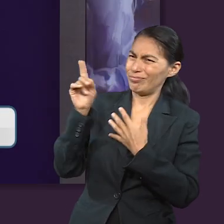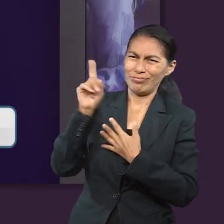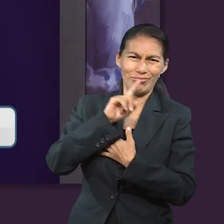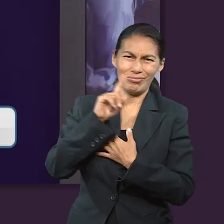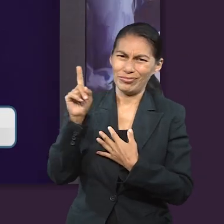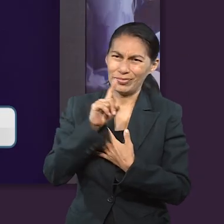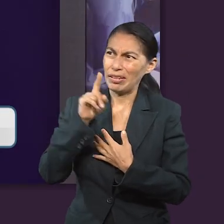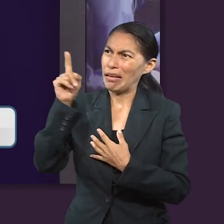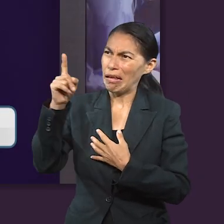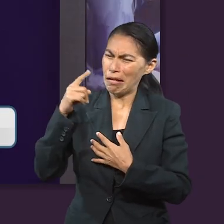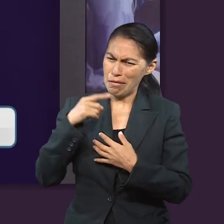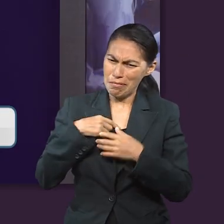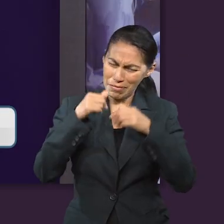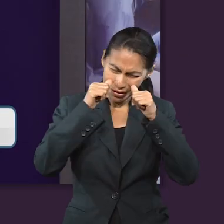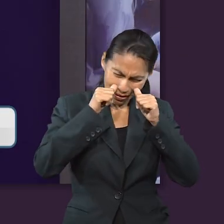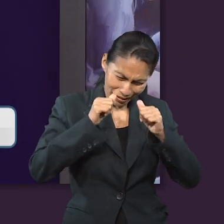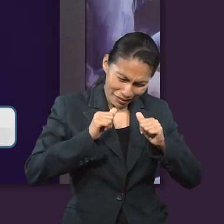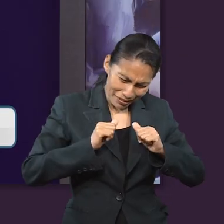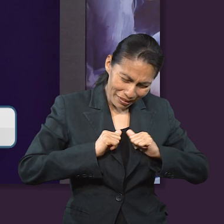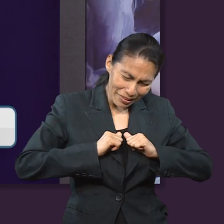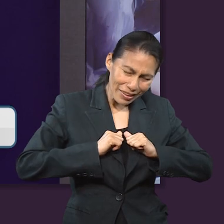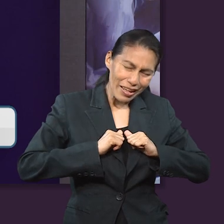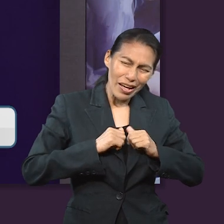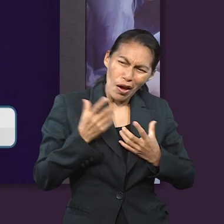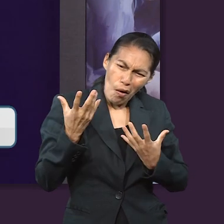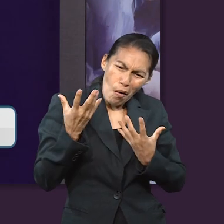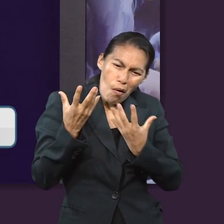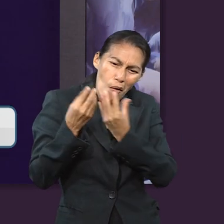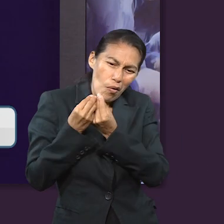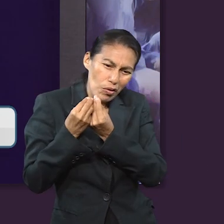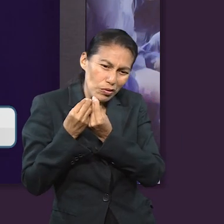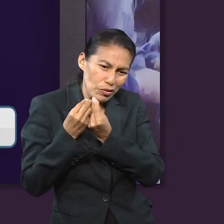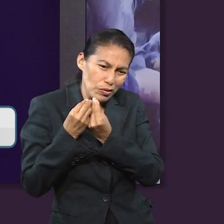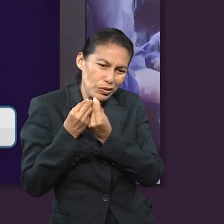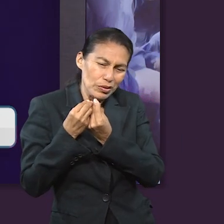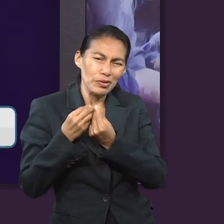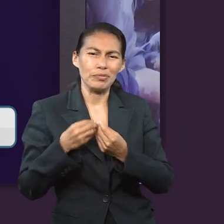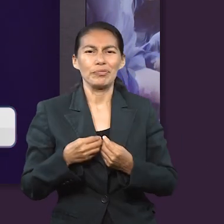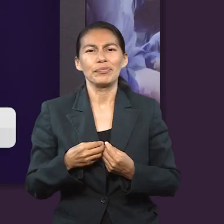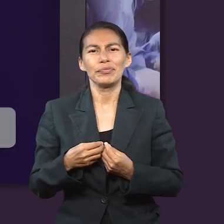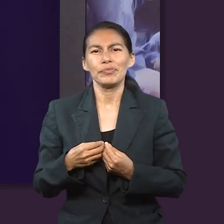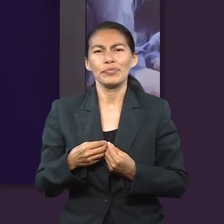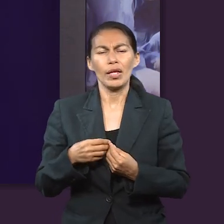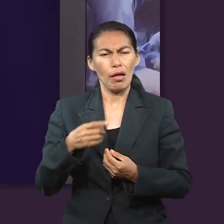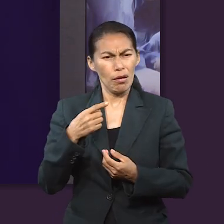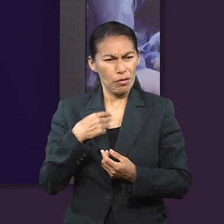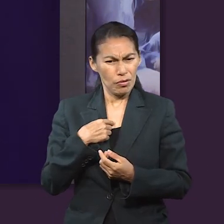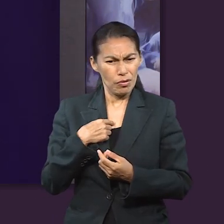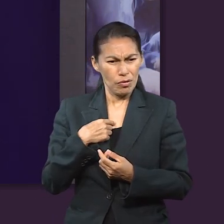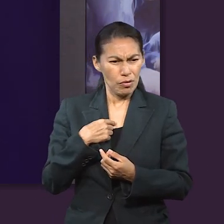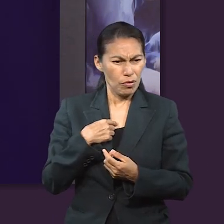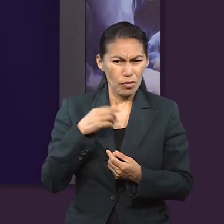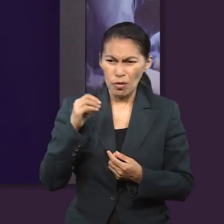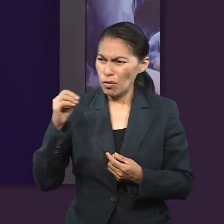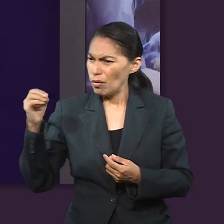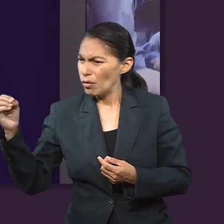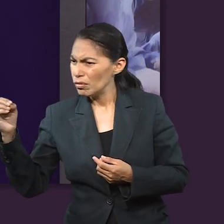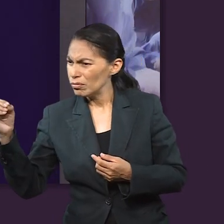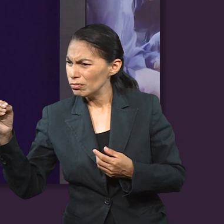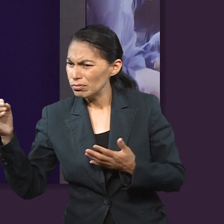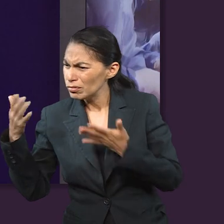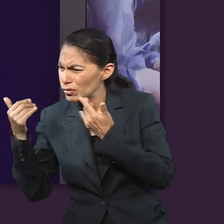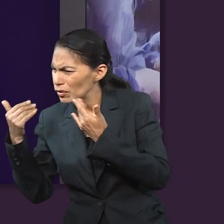No, sino que él me atendería. Allí el justo razonaría con él y yo escaparía para siempre de mi juez.